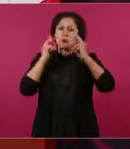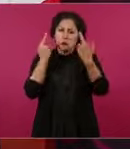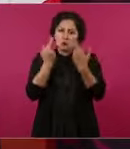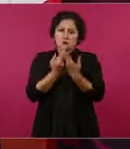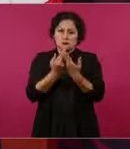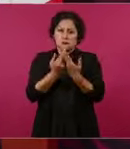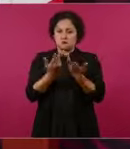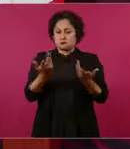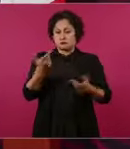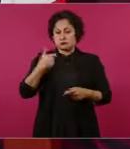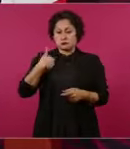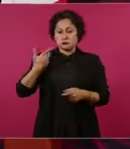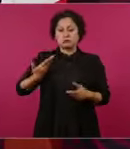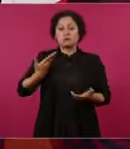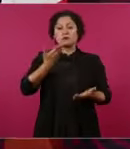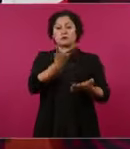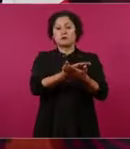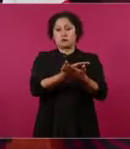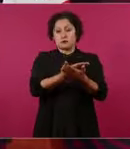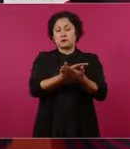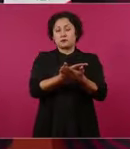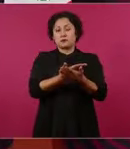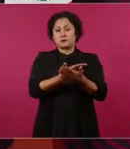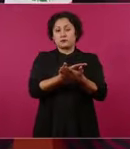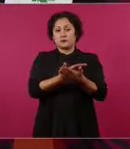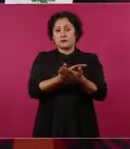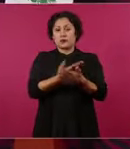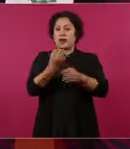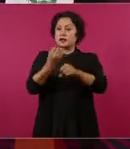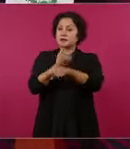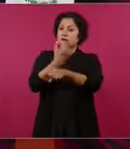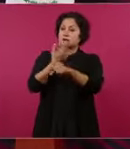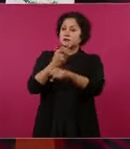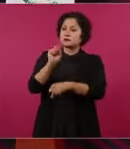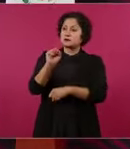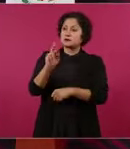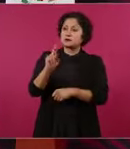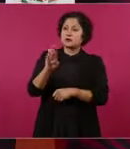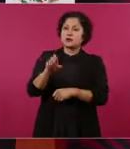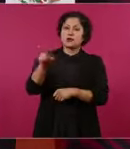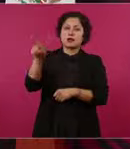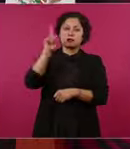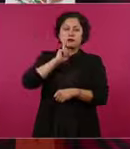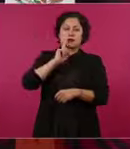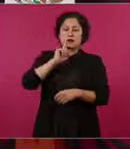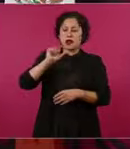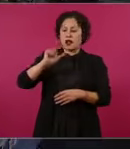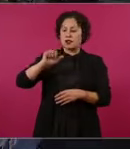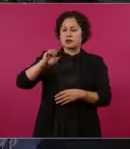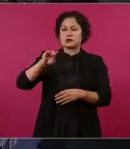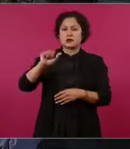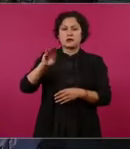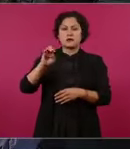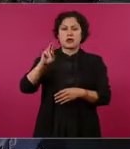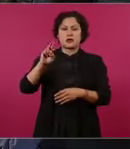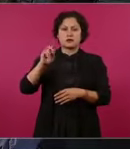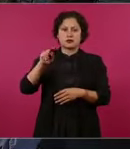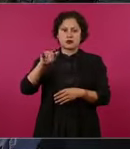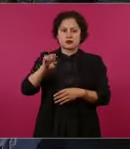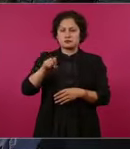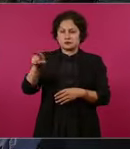pedir a la secretaria de Relaciones, Alicia Barça, de que